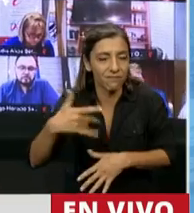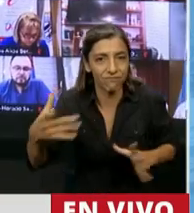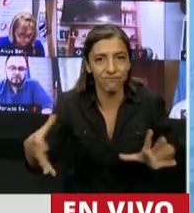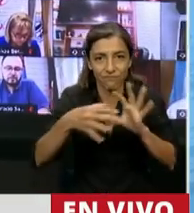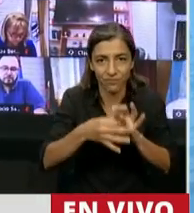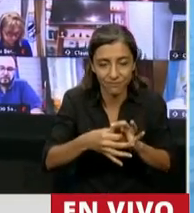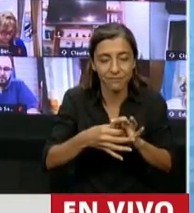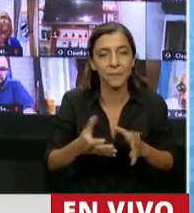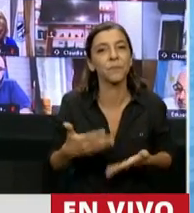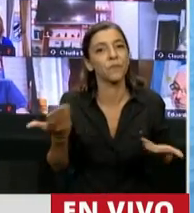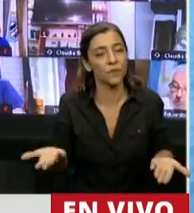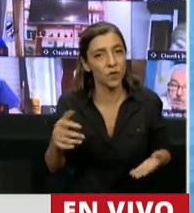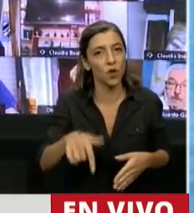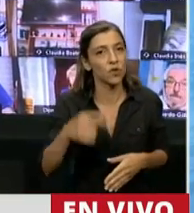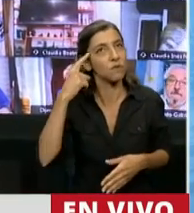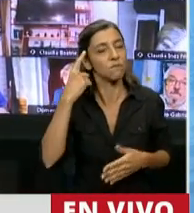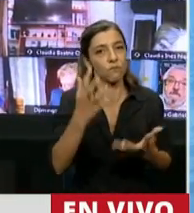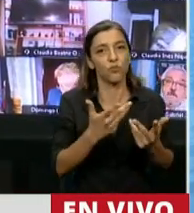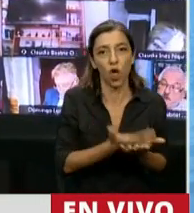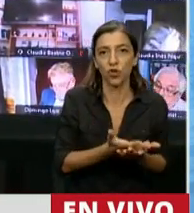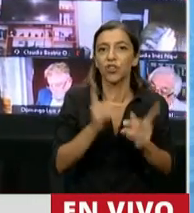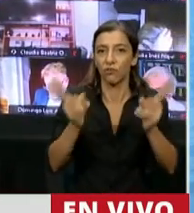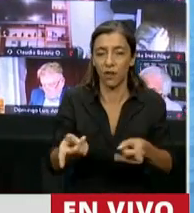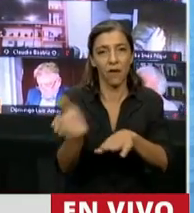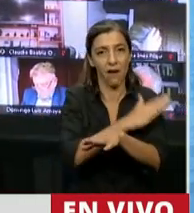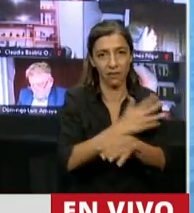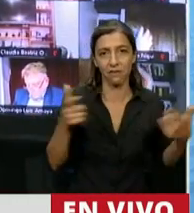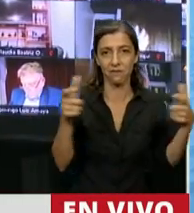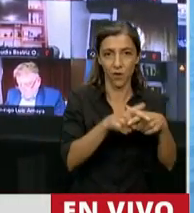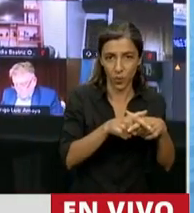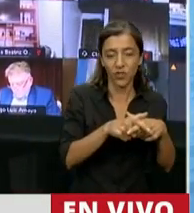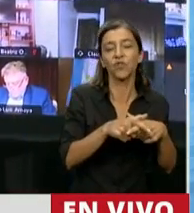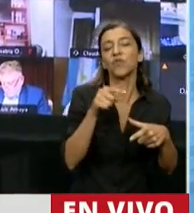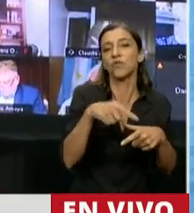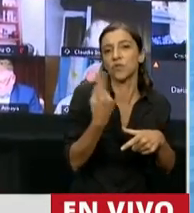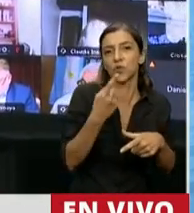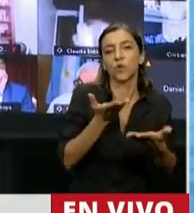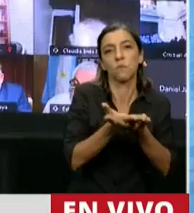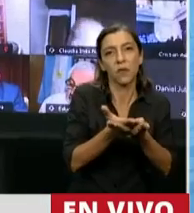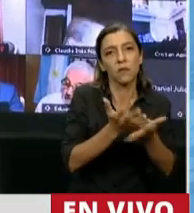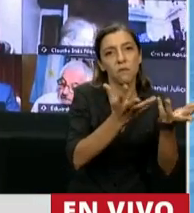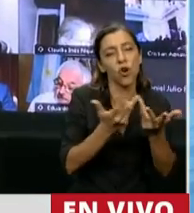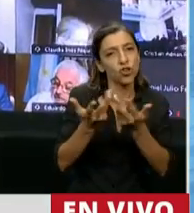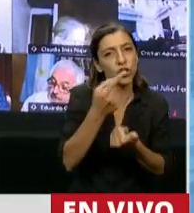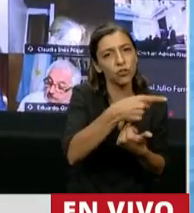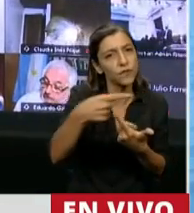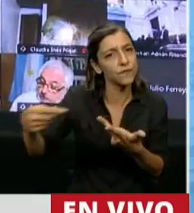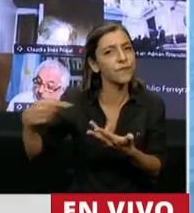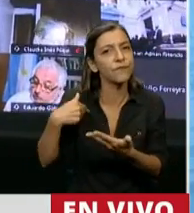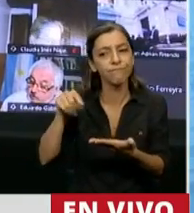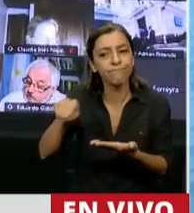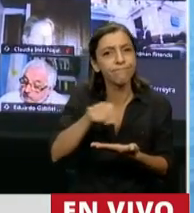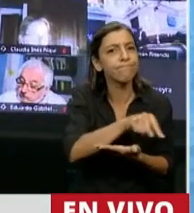la Comisión de Agricultura hemos pedido que salgan una serie de proyectos que son proyectos muy